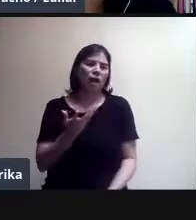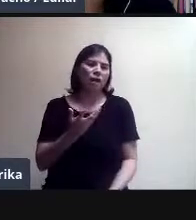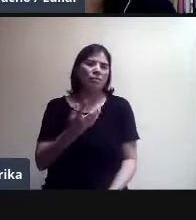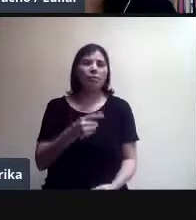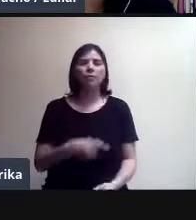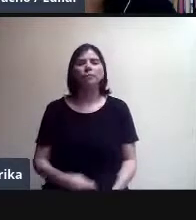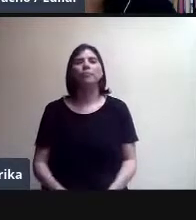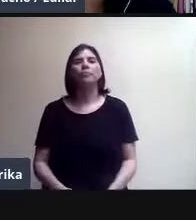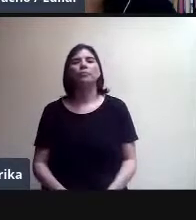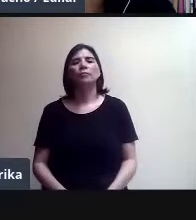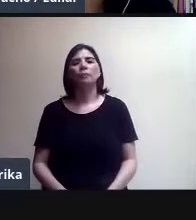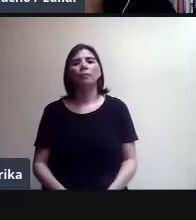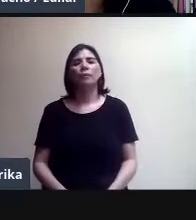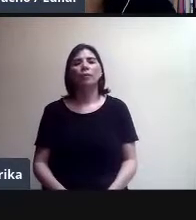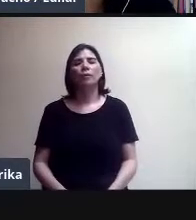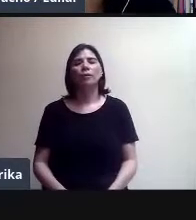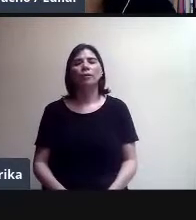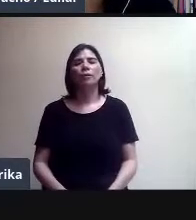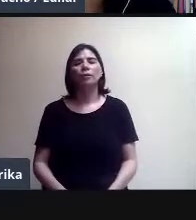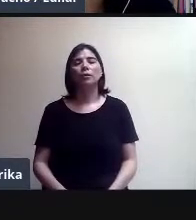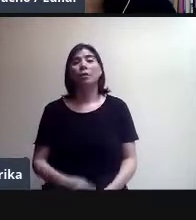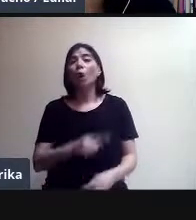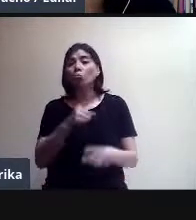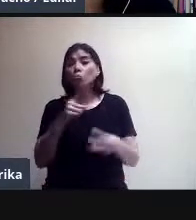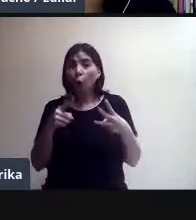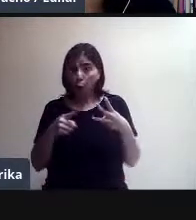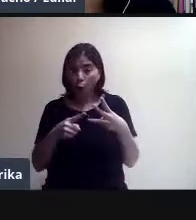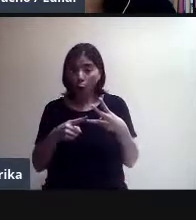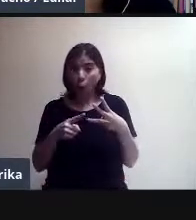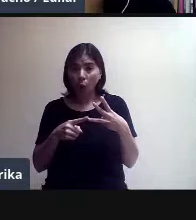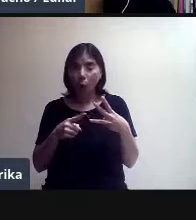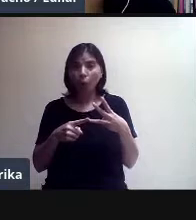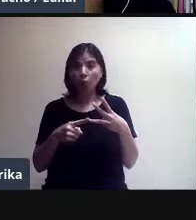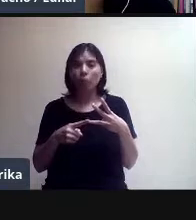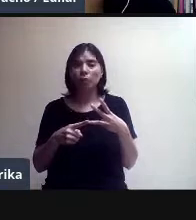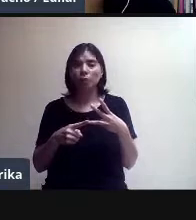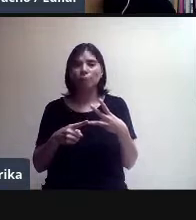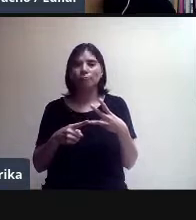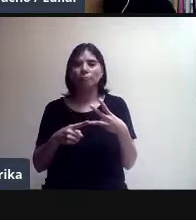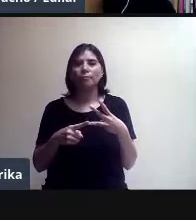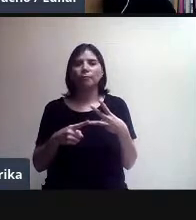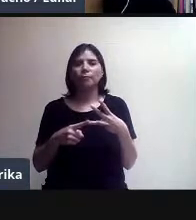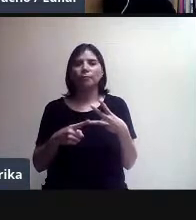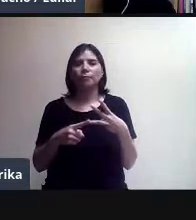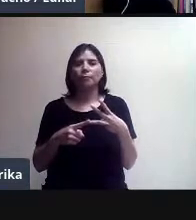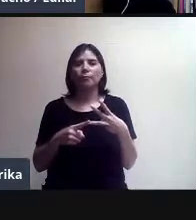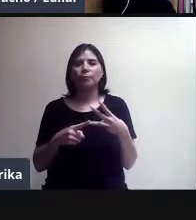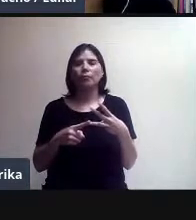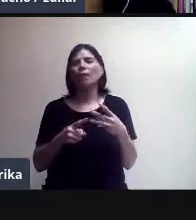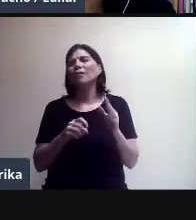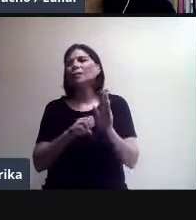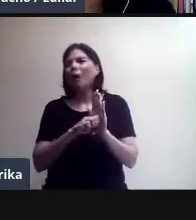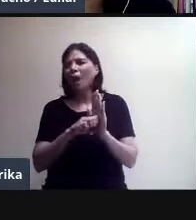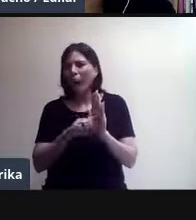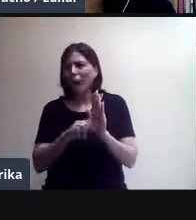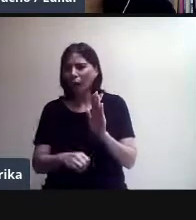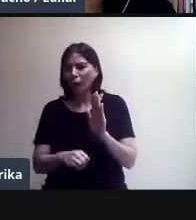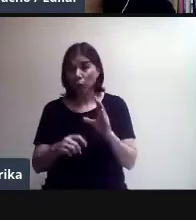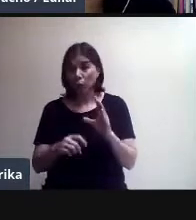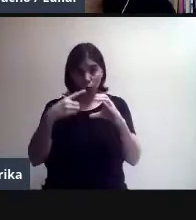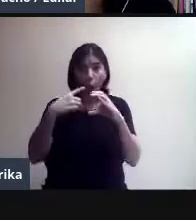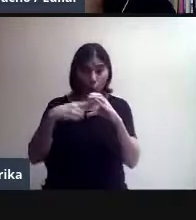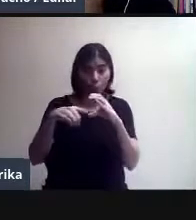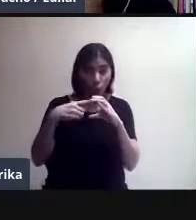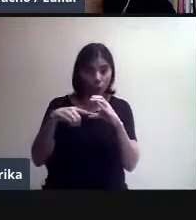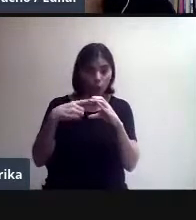otra, que les decía hace rato que lo iba a hacer en vivo, es que puedo irme, por ejemplo, a mi correo electrónico.